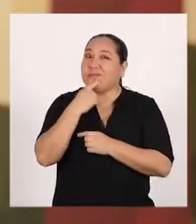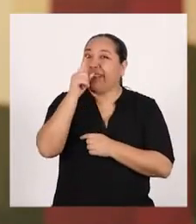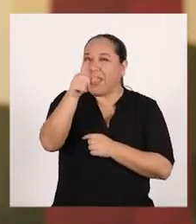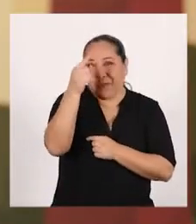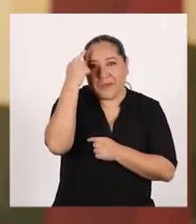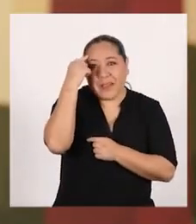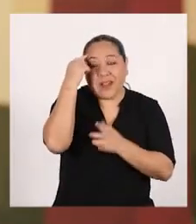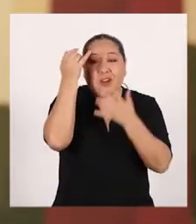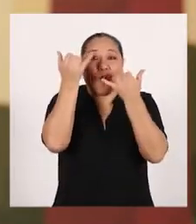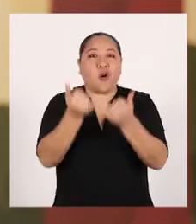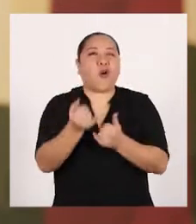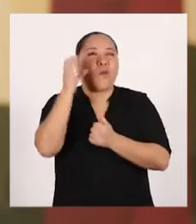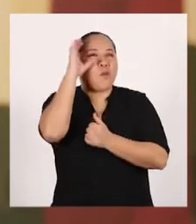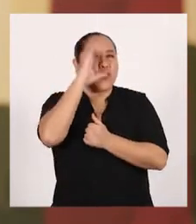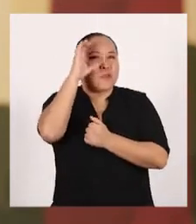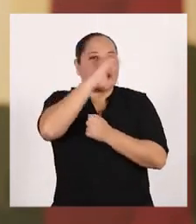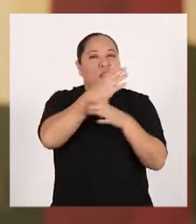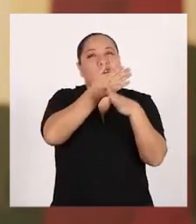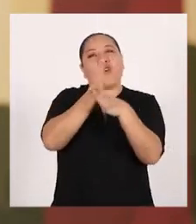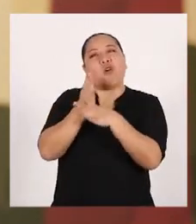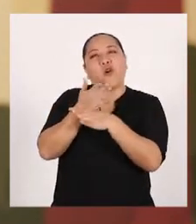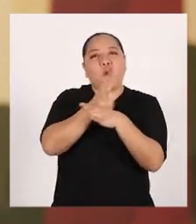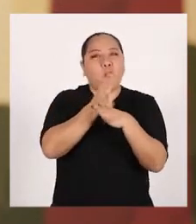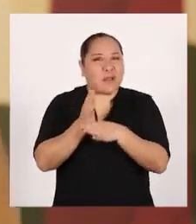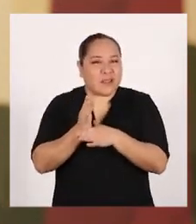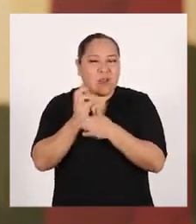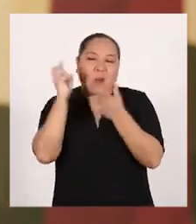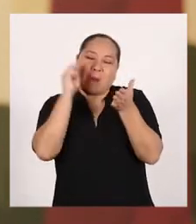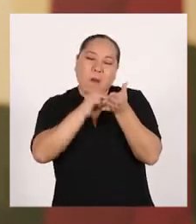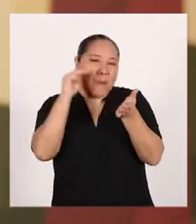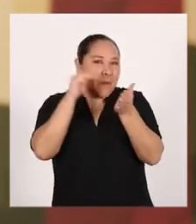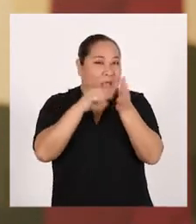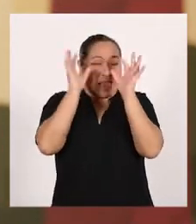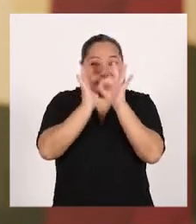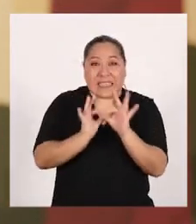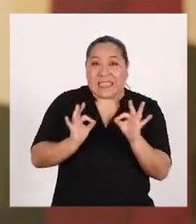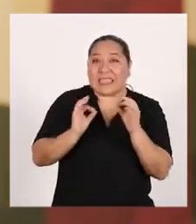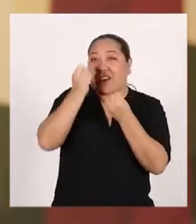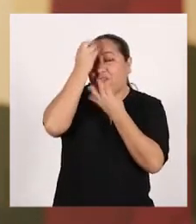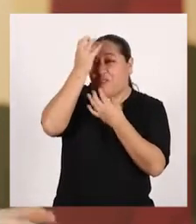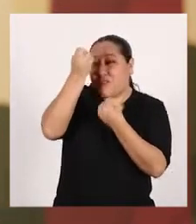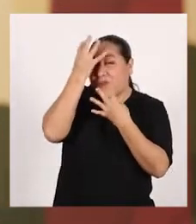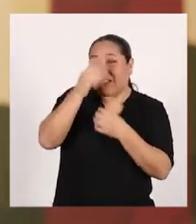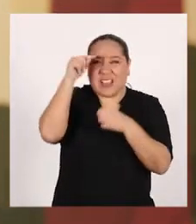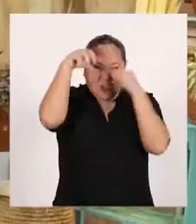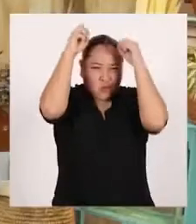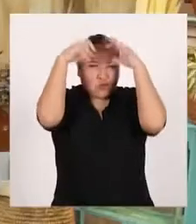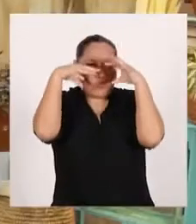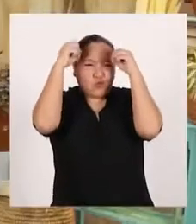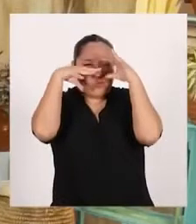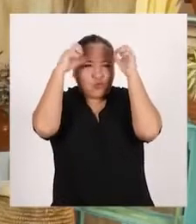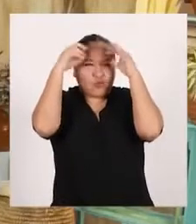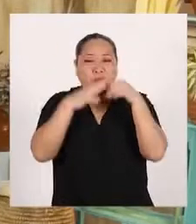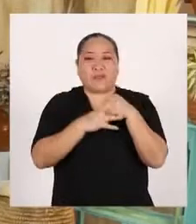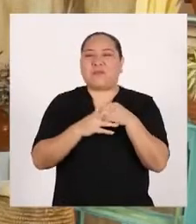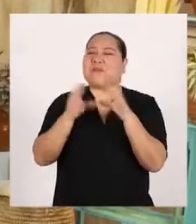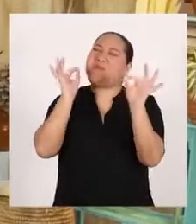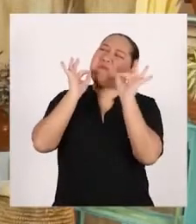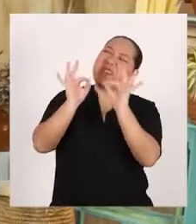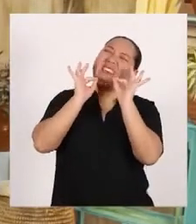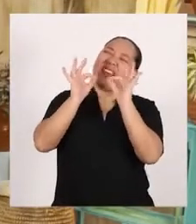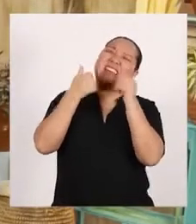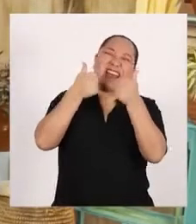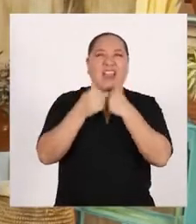parece si hoy buscamos y compartimos más información sobre las lluvias? ¡Genial!